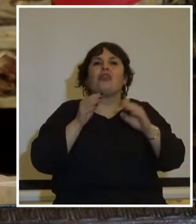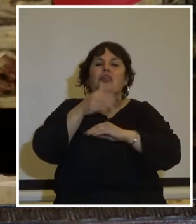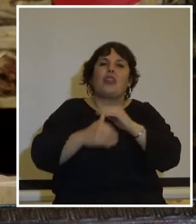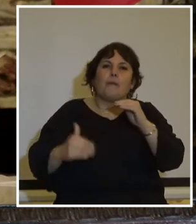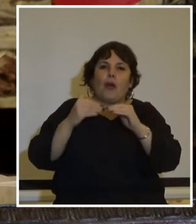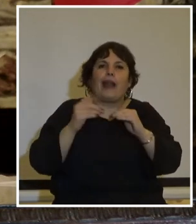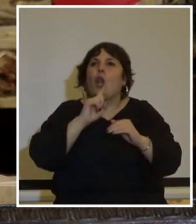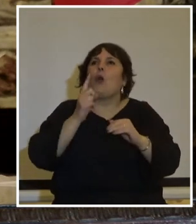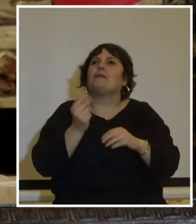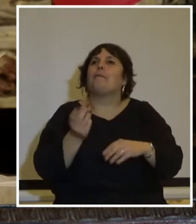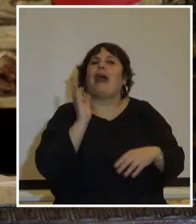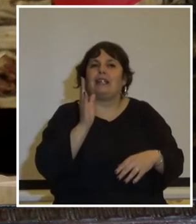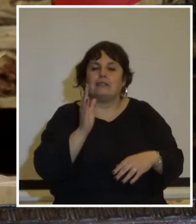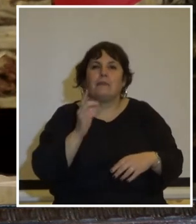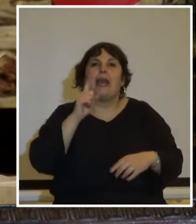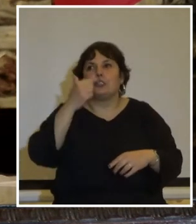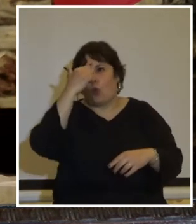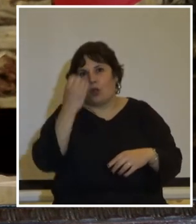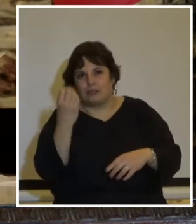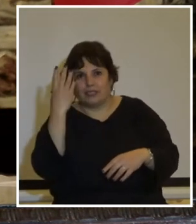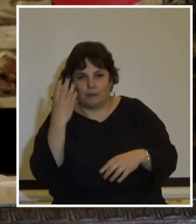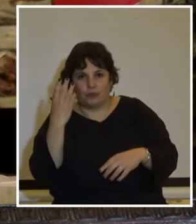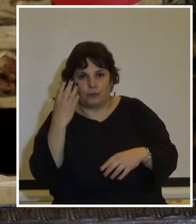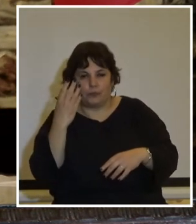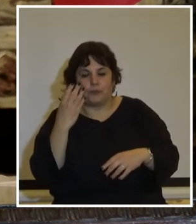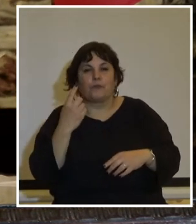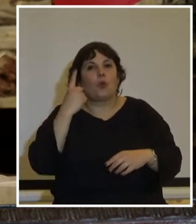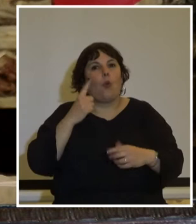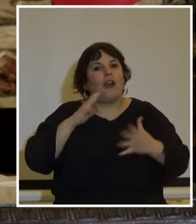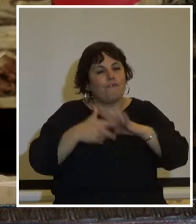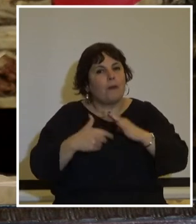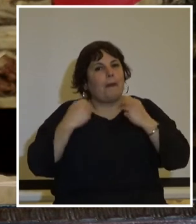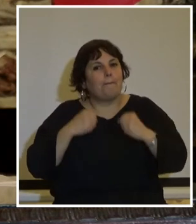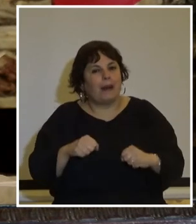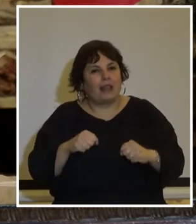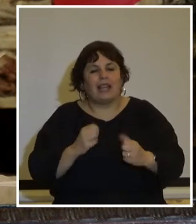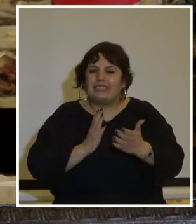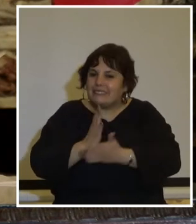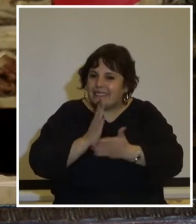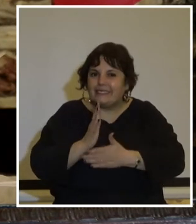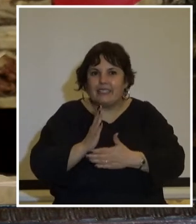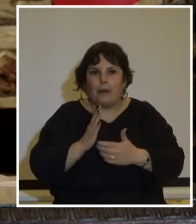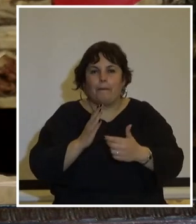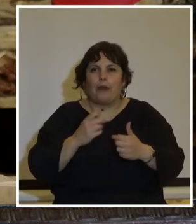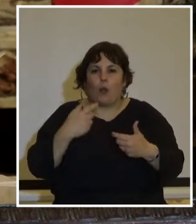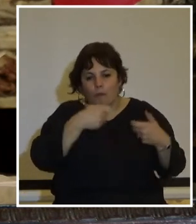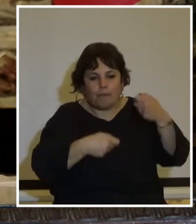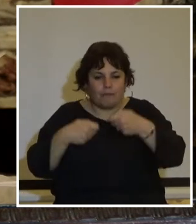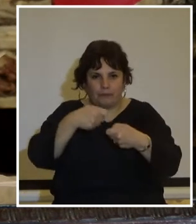definido para siempre es un concepto y un ejercicio que siempre están en construcción